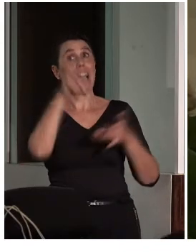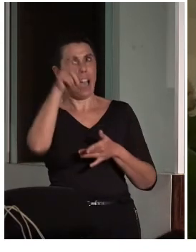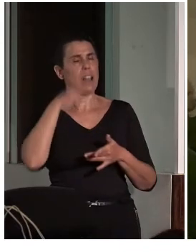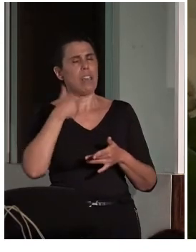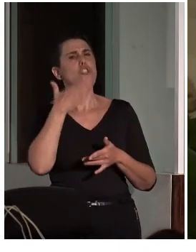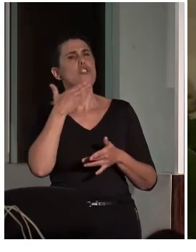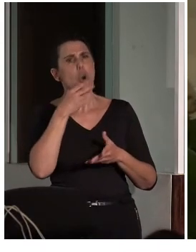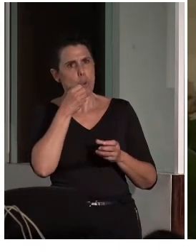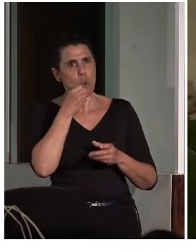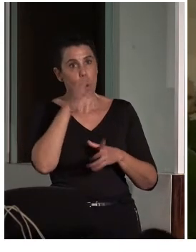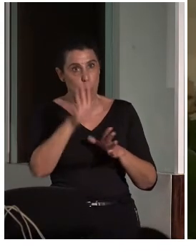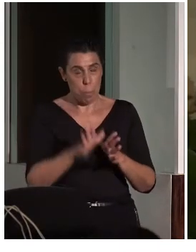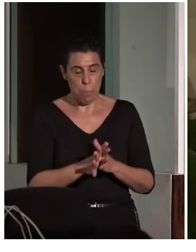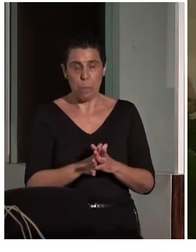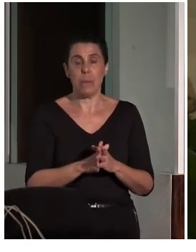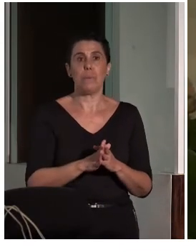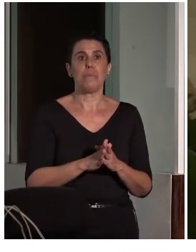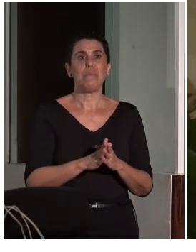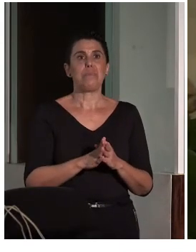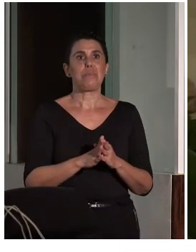no es por suerte o lamentablemente, pero lo conozco bien.